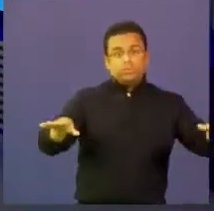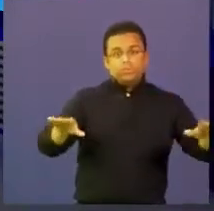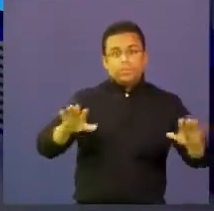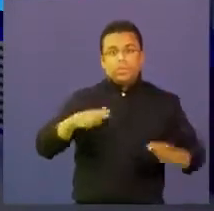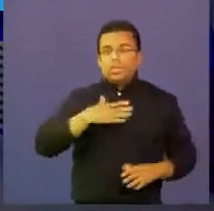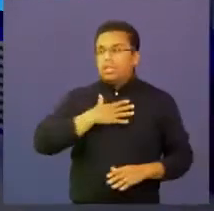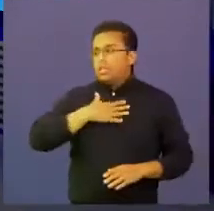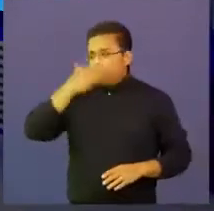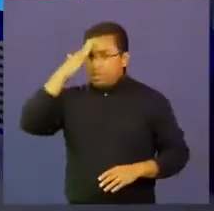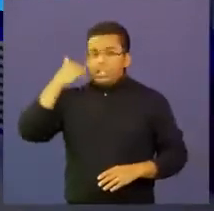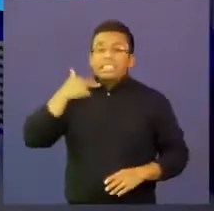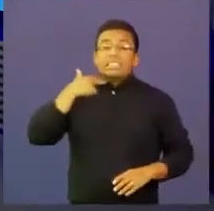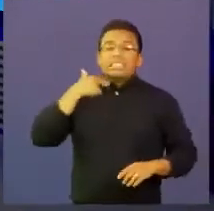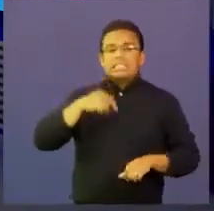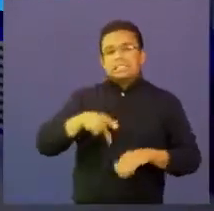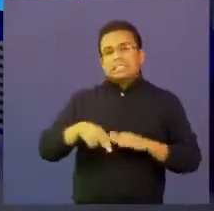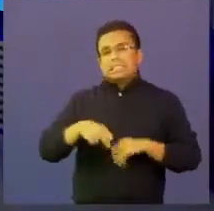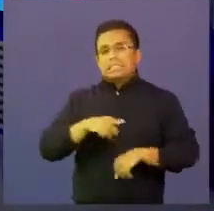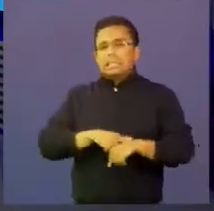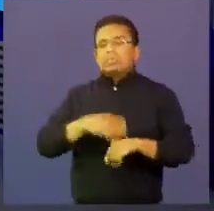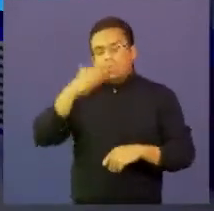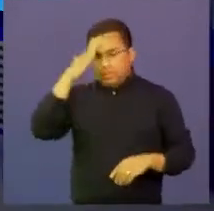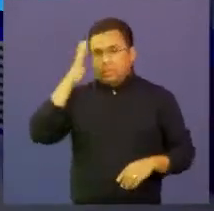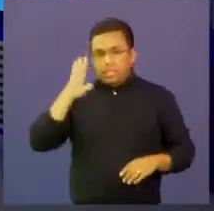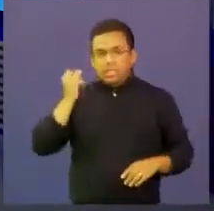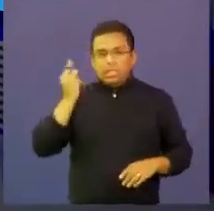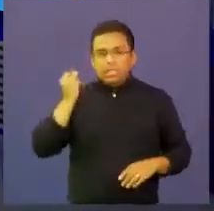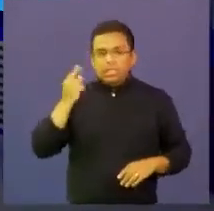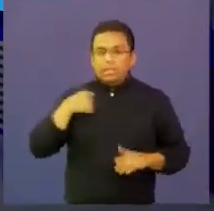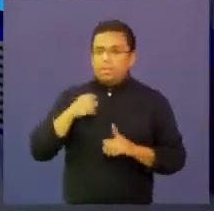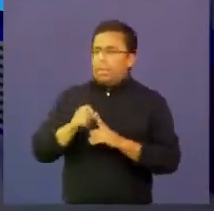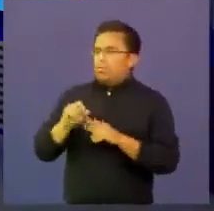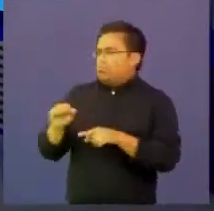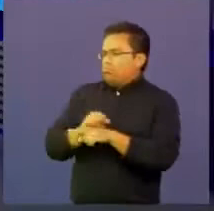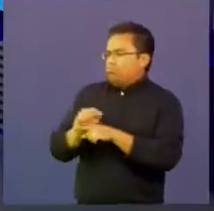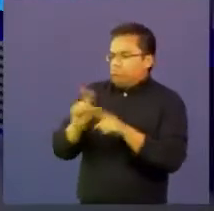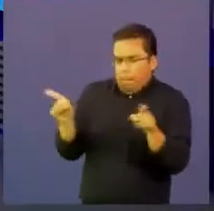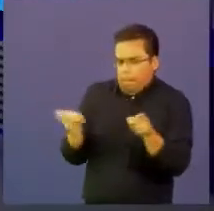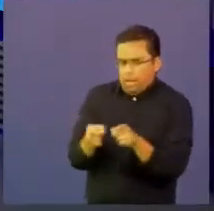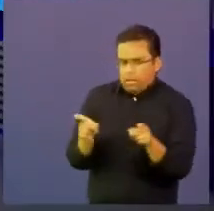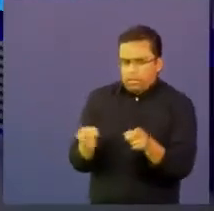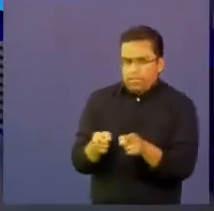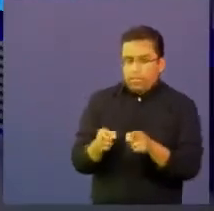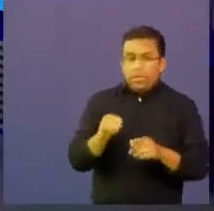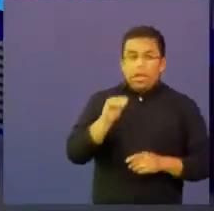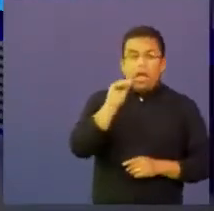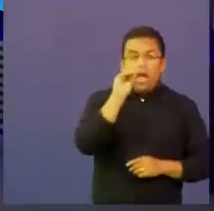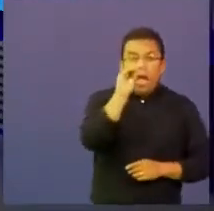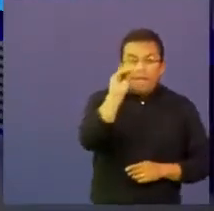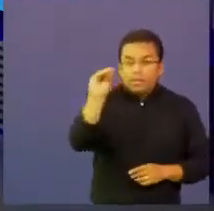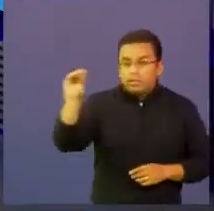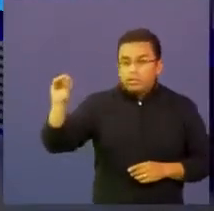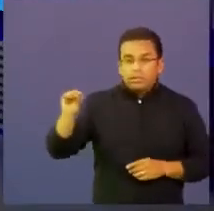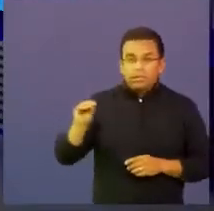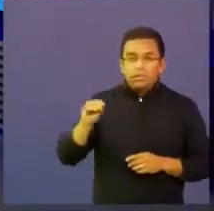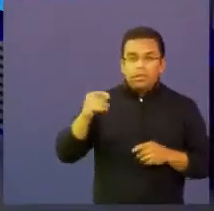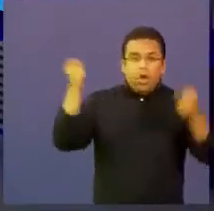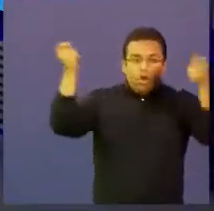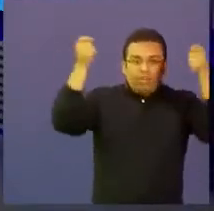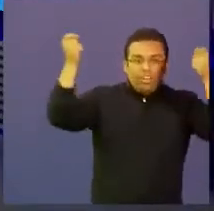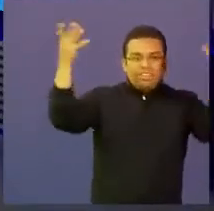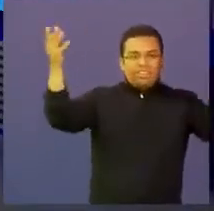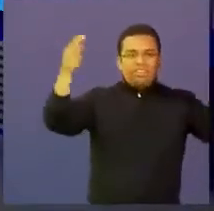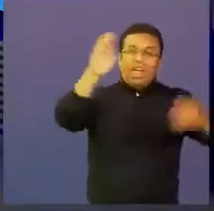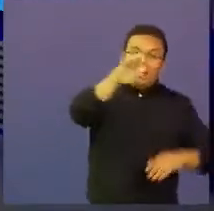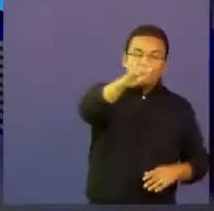que ya estoy corta de tiempo voy a hacer un ejercicio con ustedes quiero que cada uno de ustedes oferte su contenido